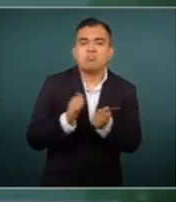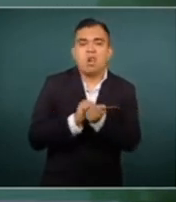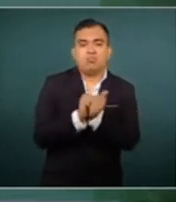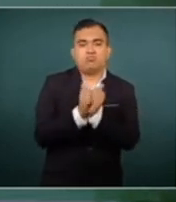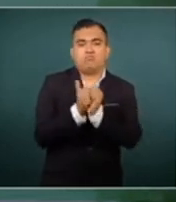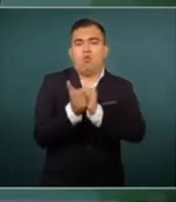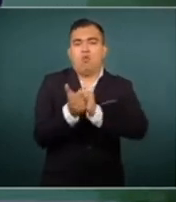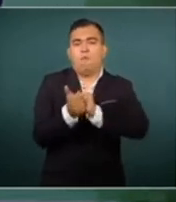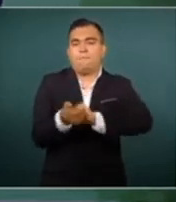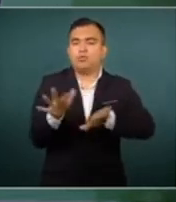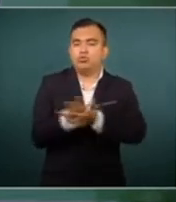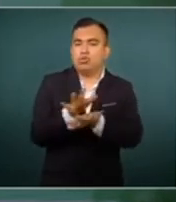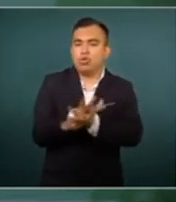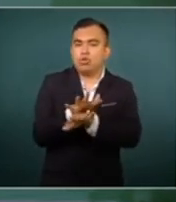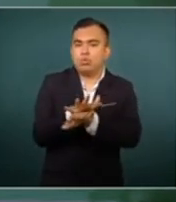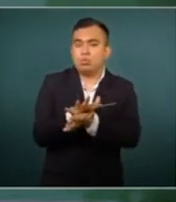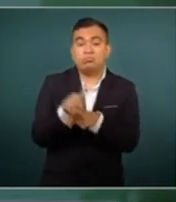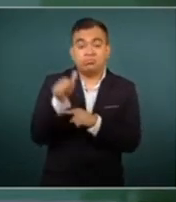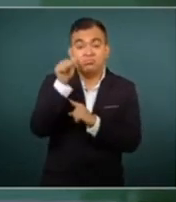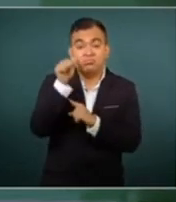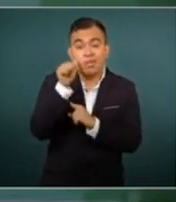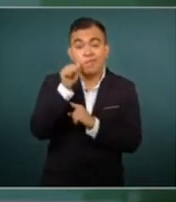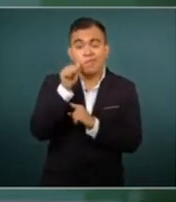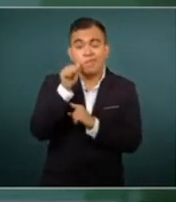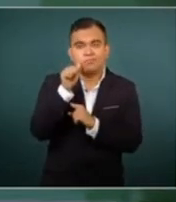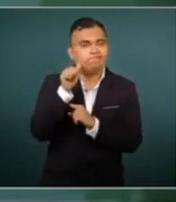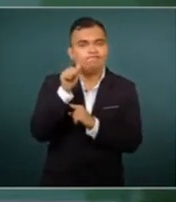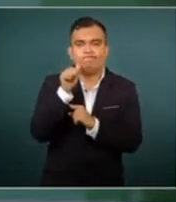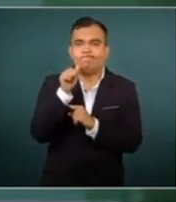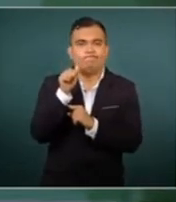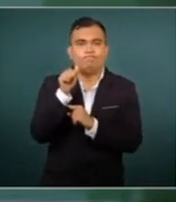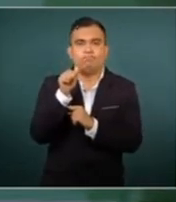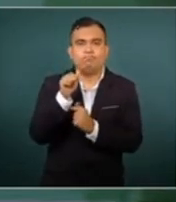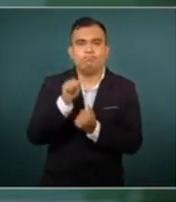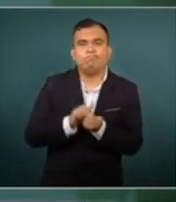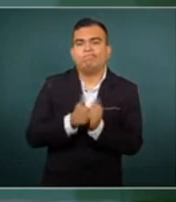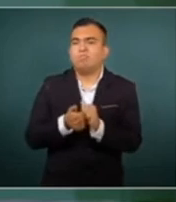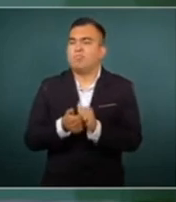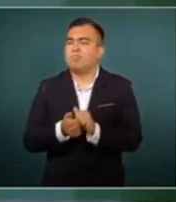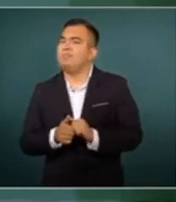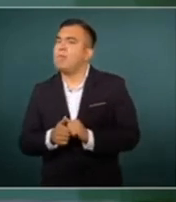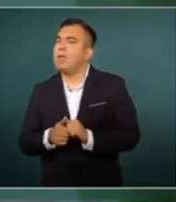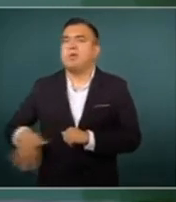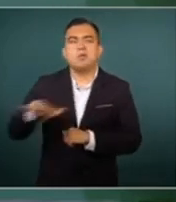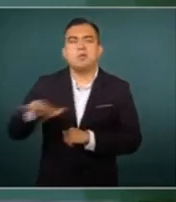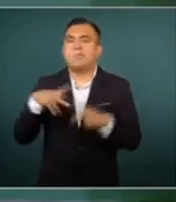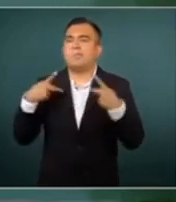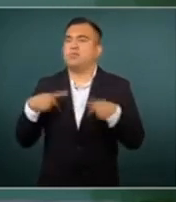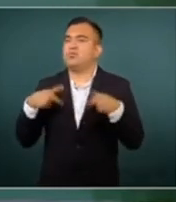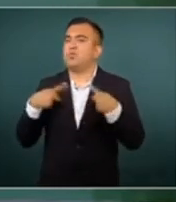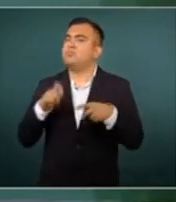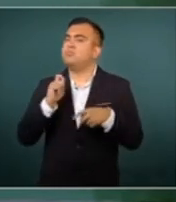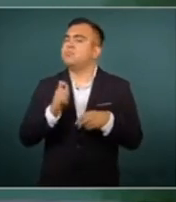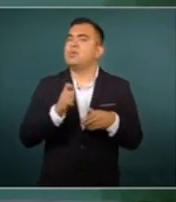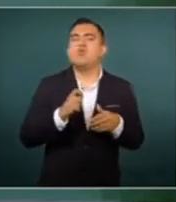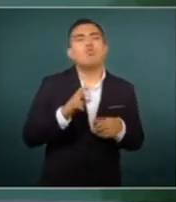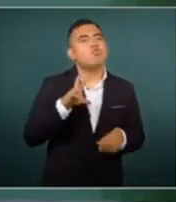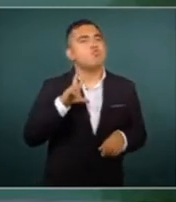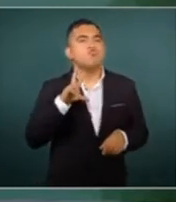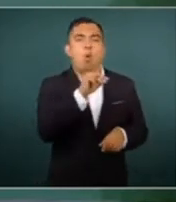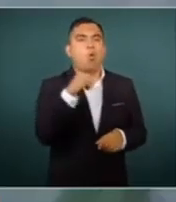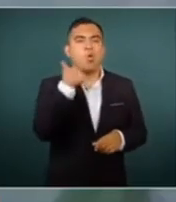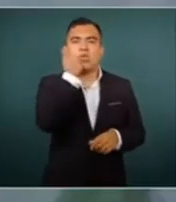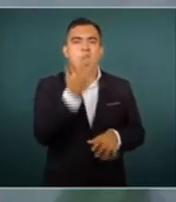una reacción conservadora. de modo que es